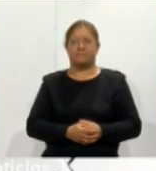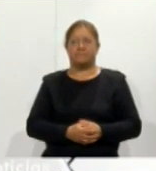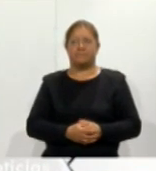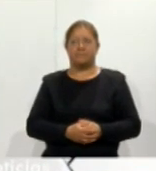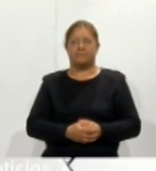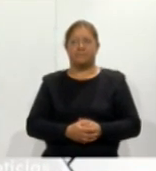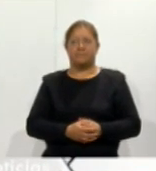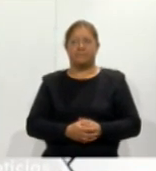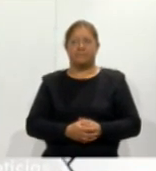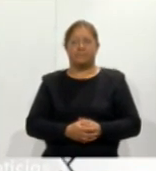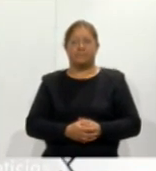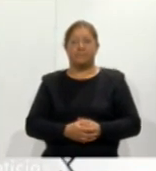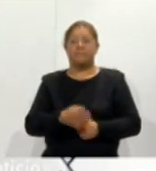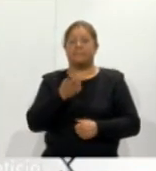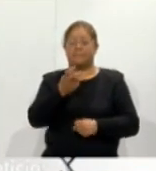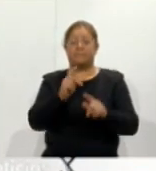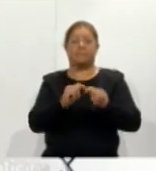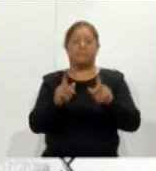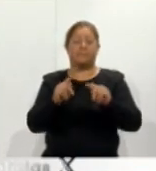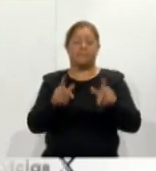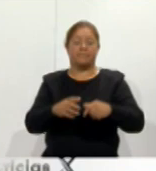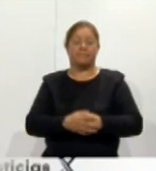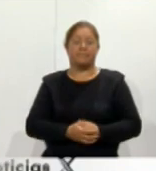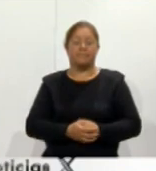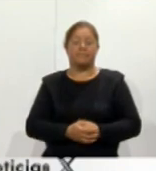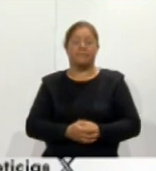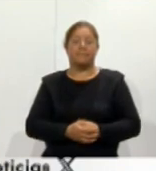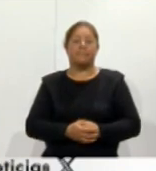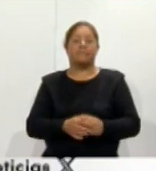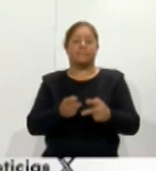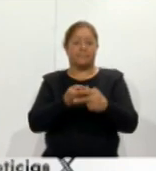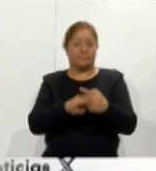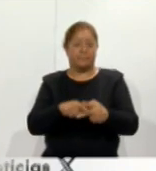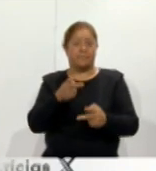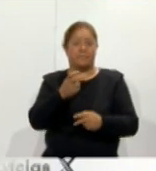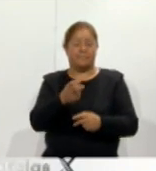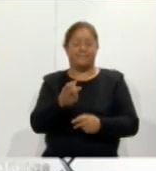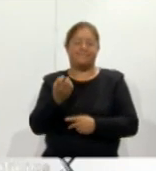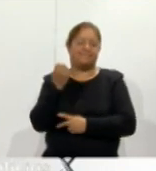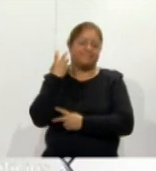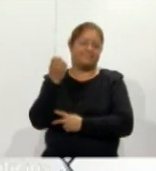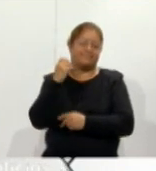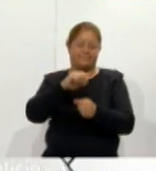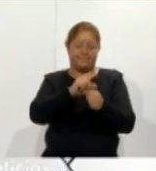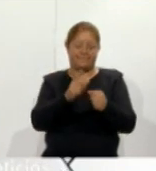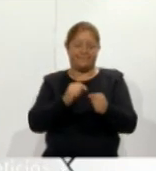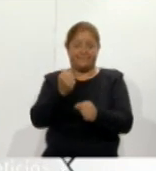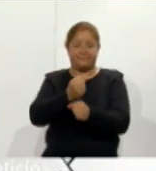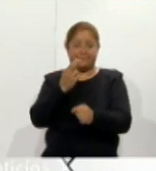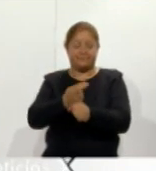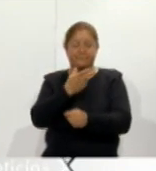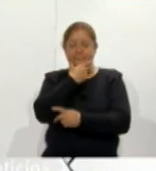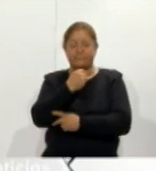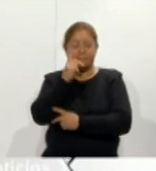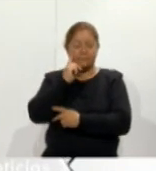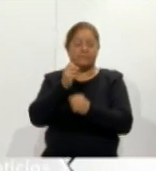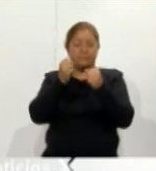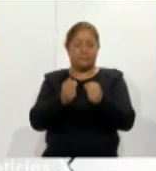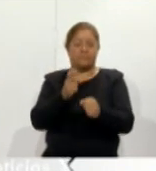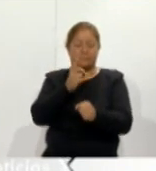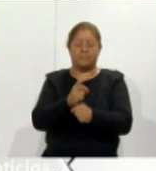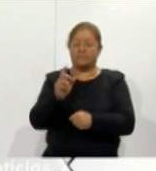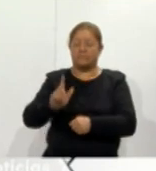Y precisamente, Tlaxcala fue el marco para realizar la Conferencia Nacional de Secretarias y Secretarios de Seguridad